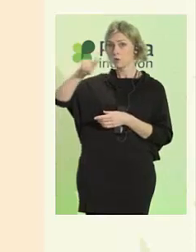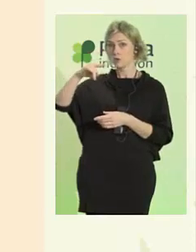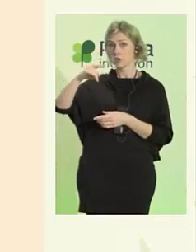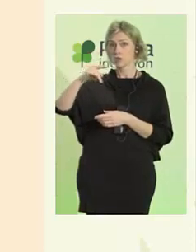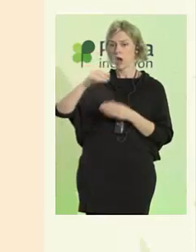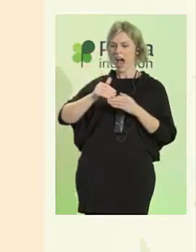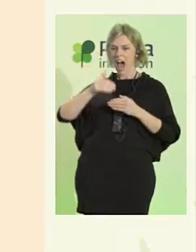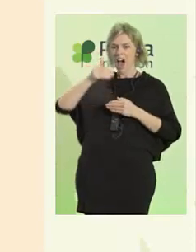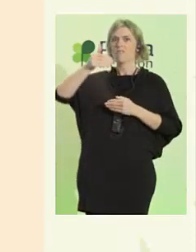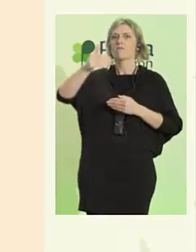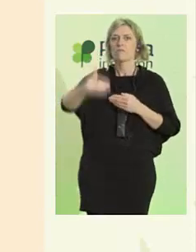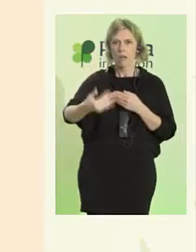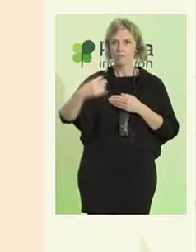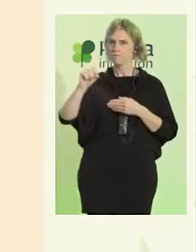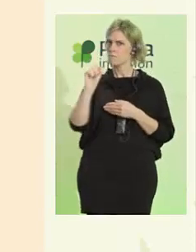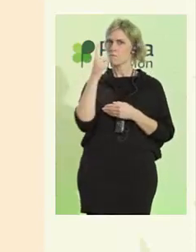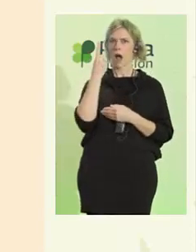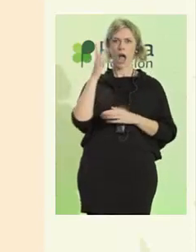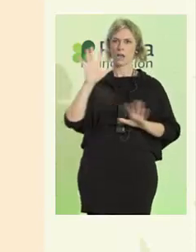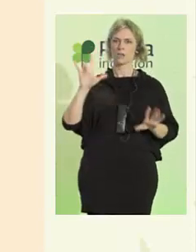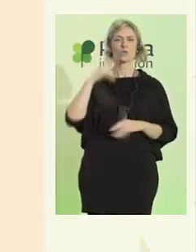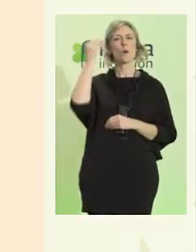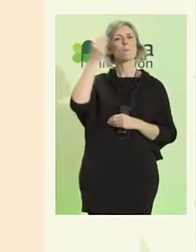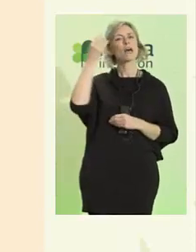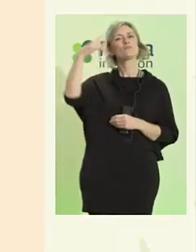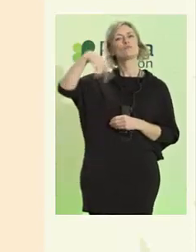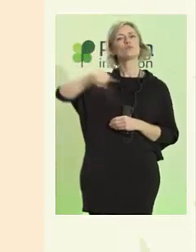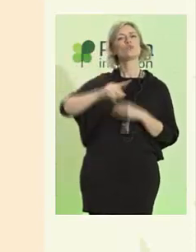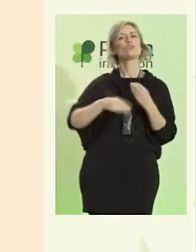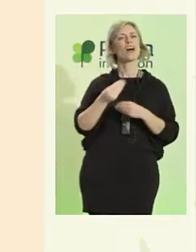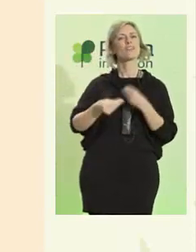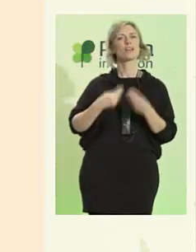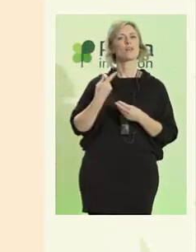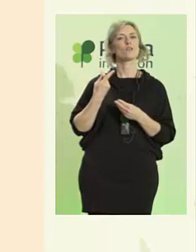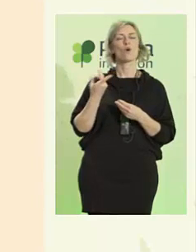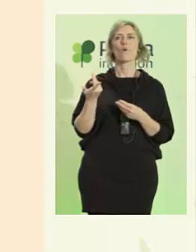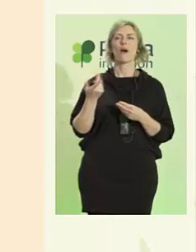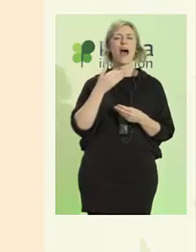Creo que estáis haciendo algo muy especial en España.